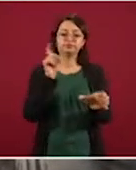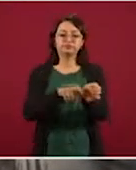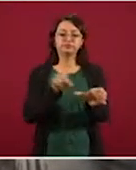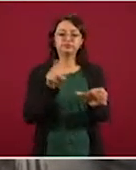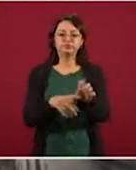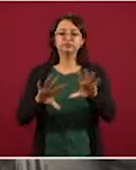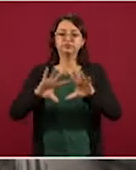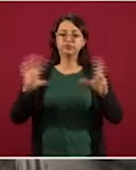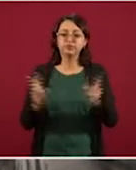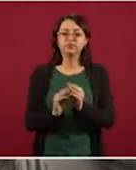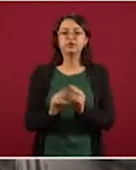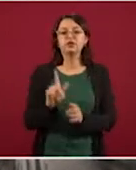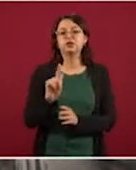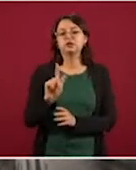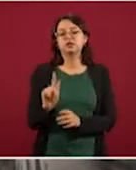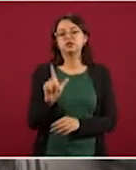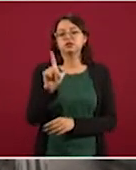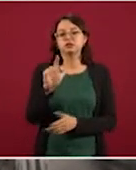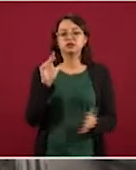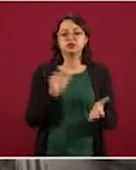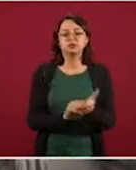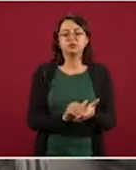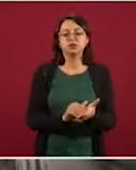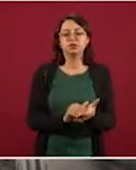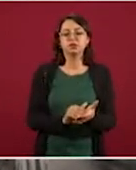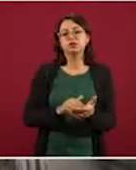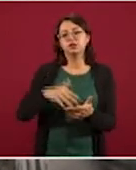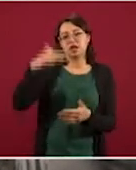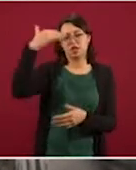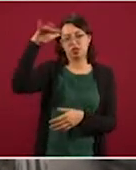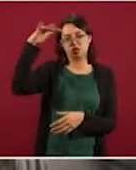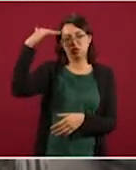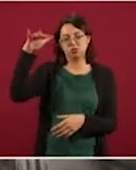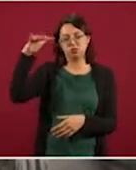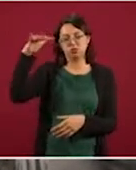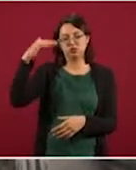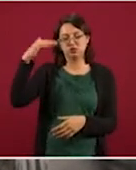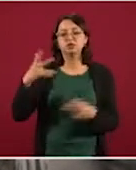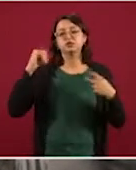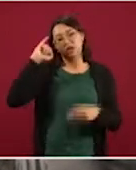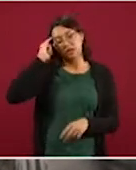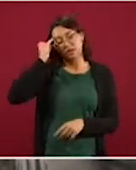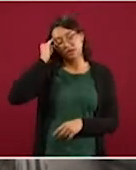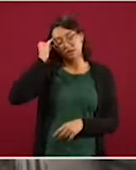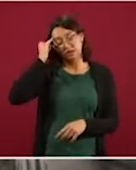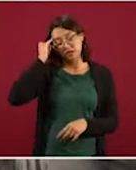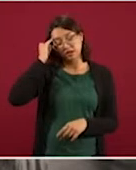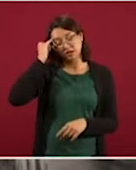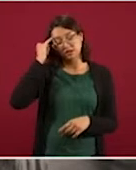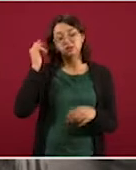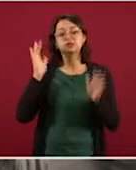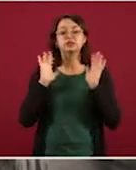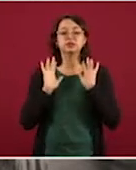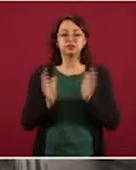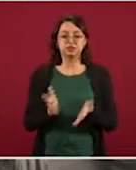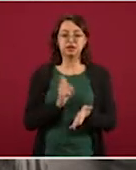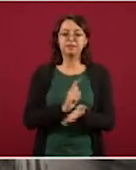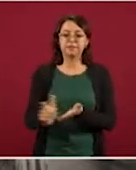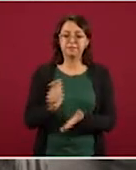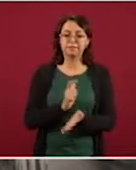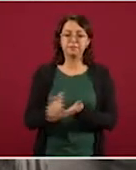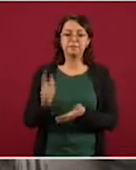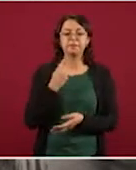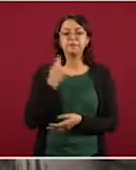cifra superior de 77 mil adultos de población indígena que ya cuentan con su pensión.